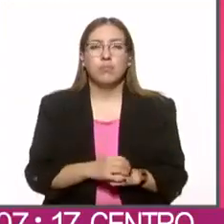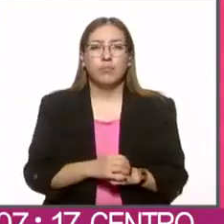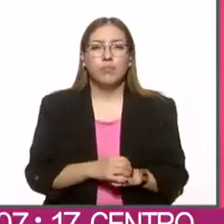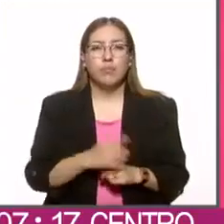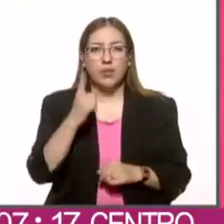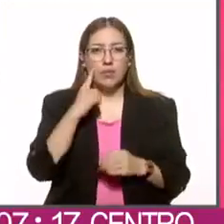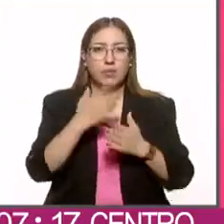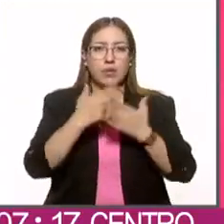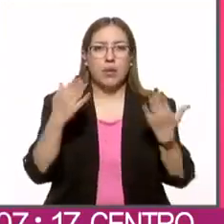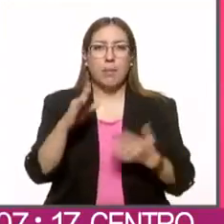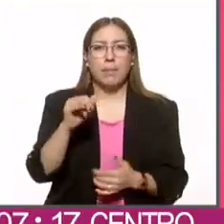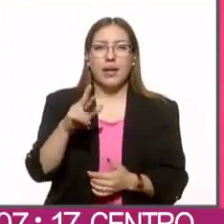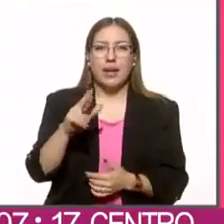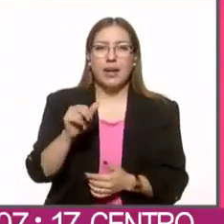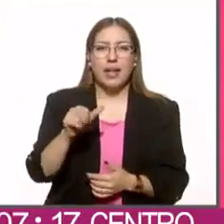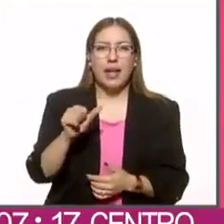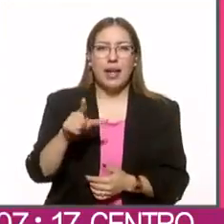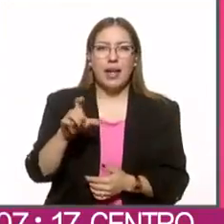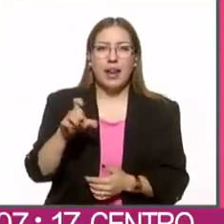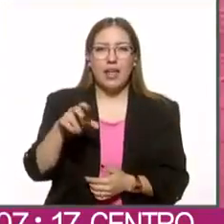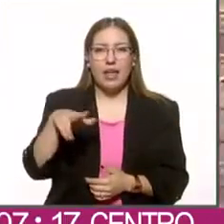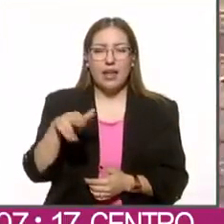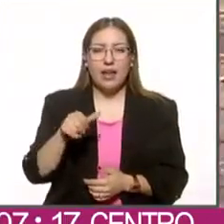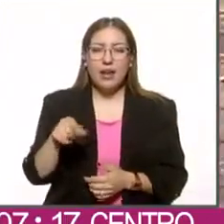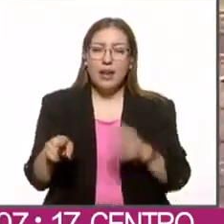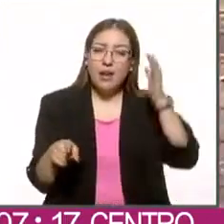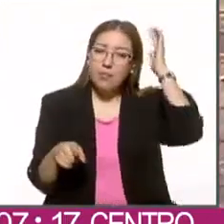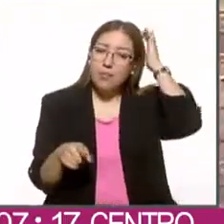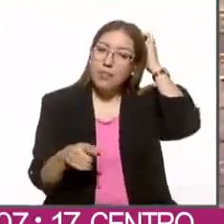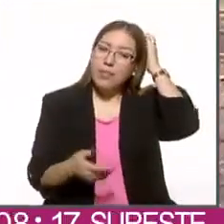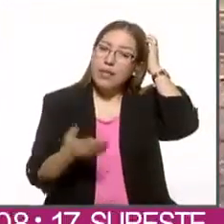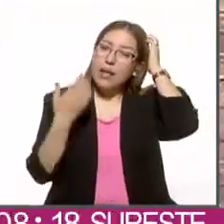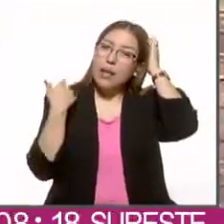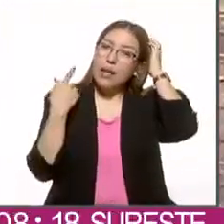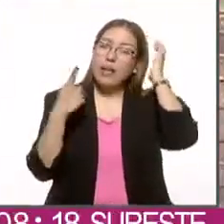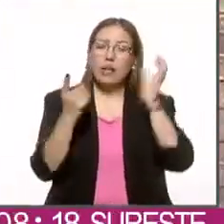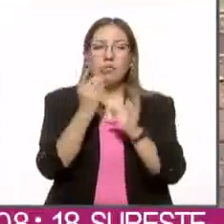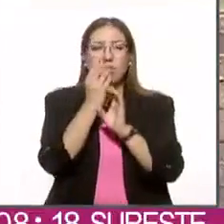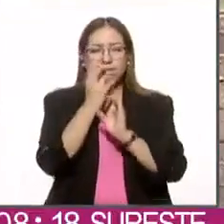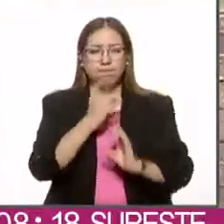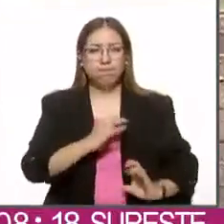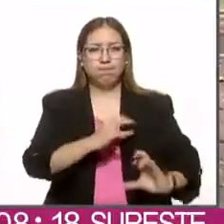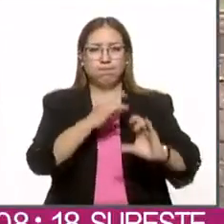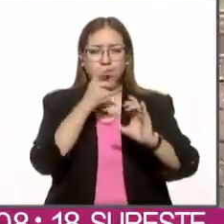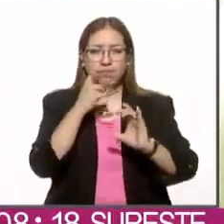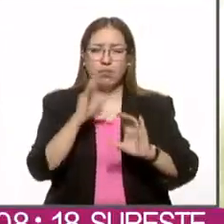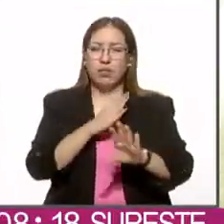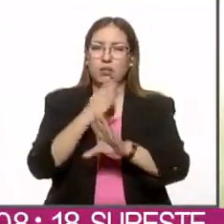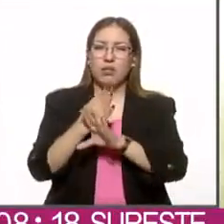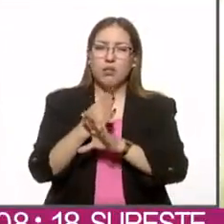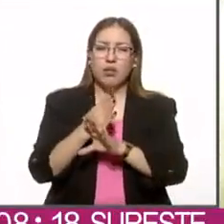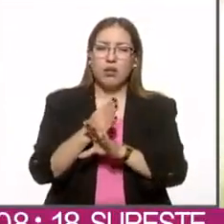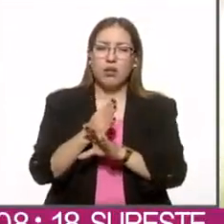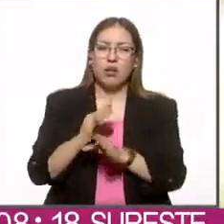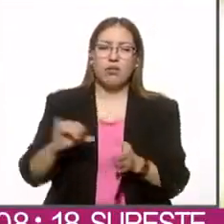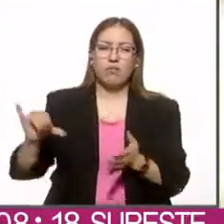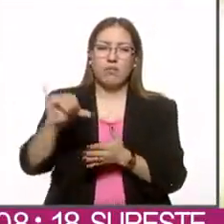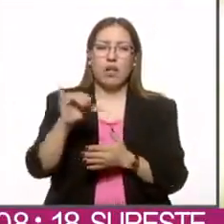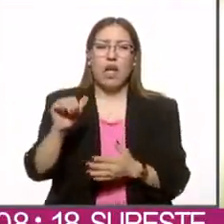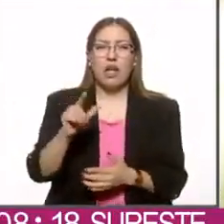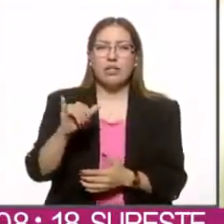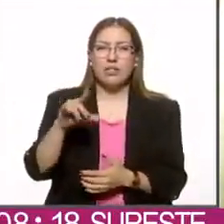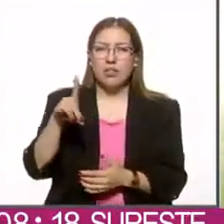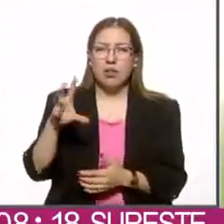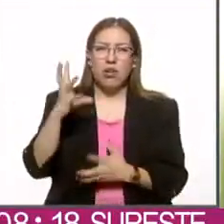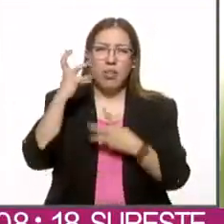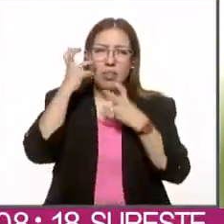Marilena Ríos, la saxofonista de Oaxaca, que fue atacada con ácido por orden del político Juan Antonio Vera Carrizal,